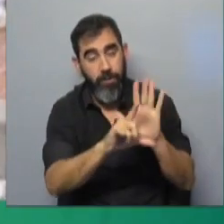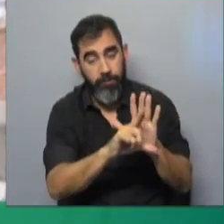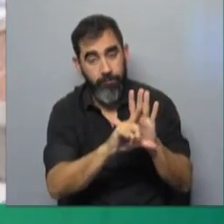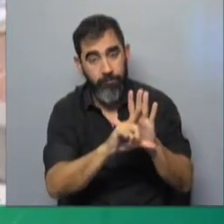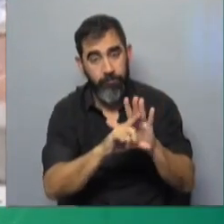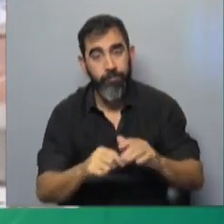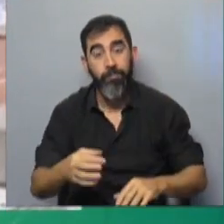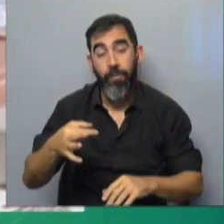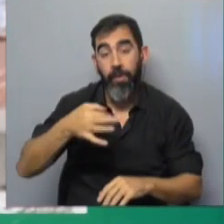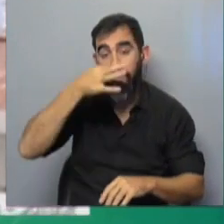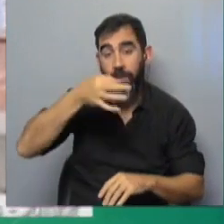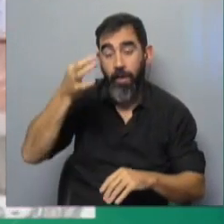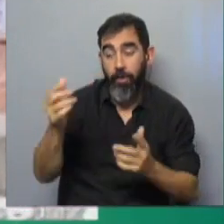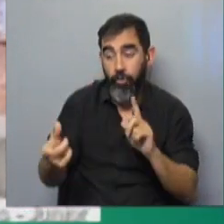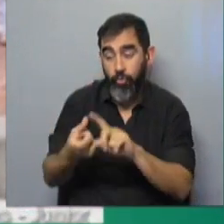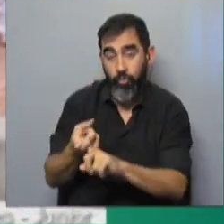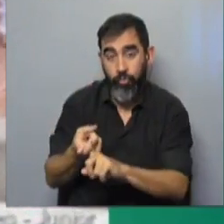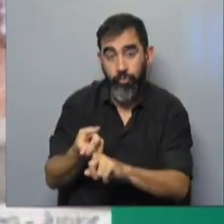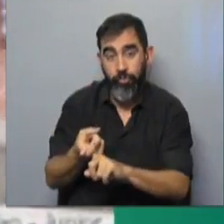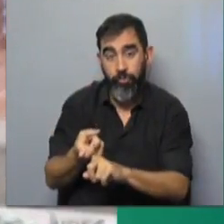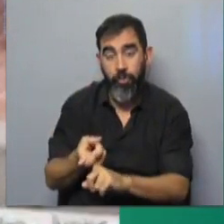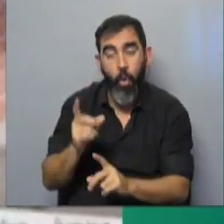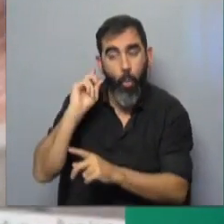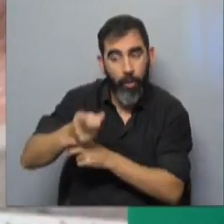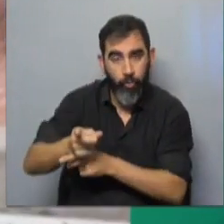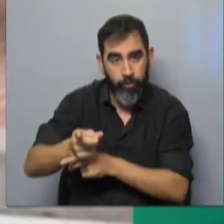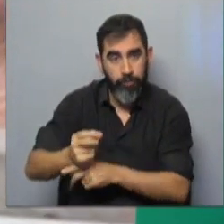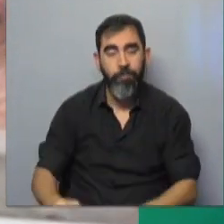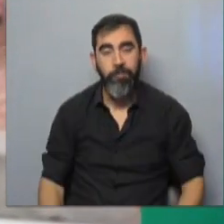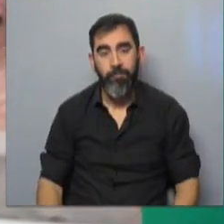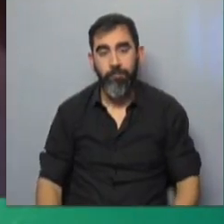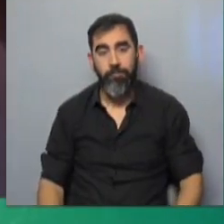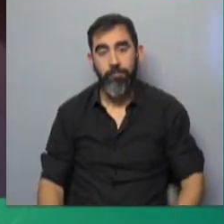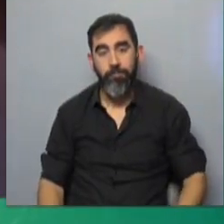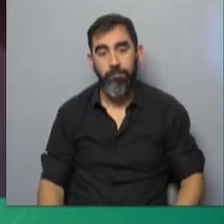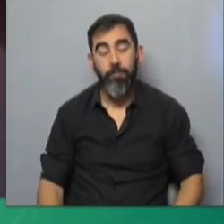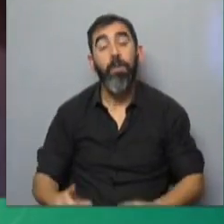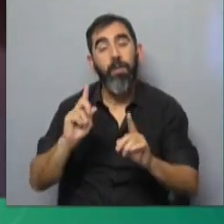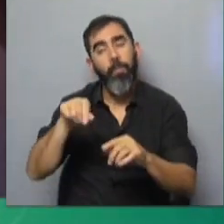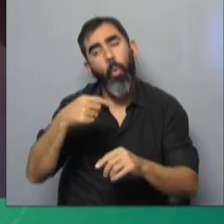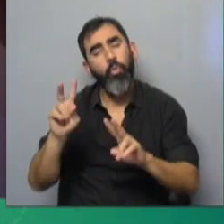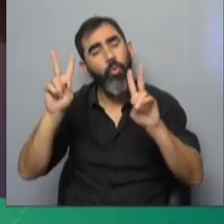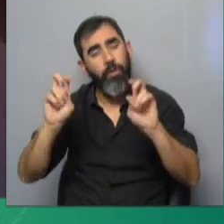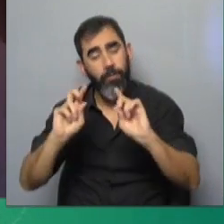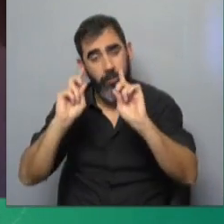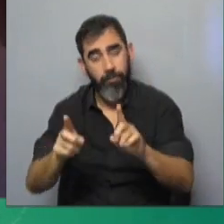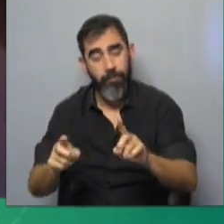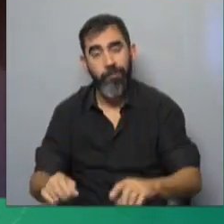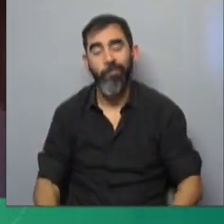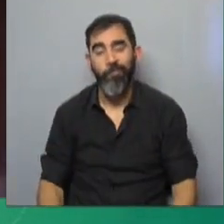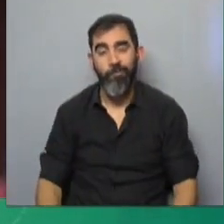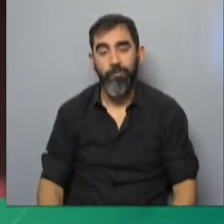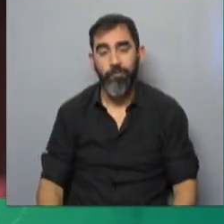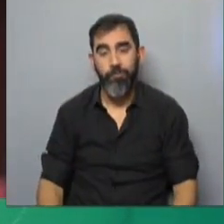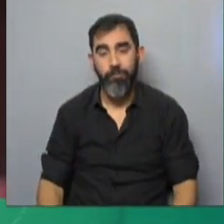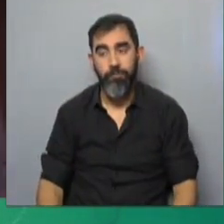O sea, la declaración del cónyuge es obligatoria. Pero hay otro tema sobre el cual yo no